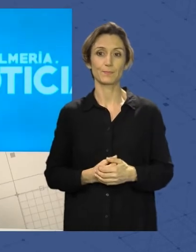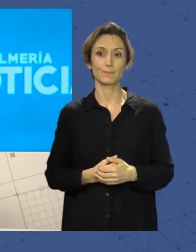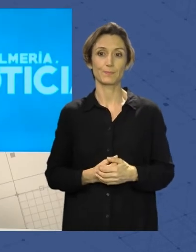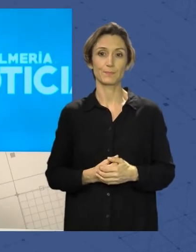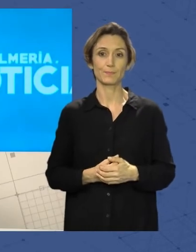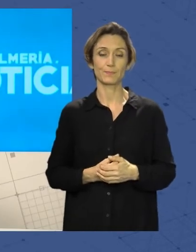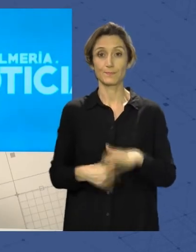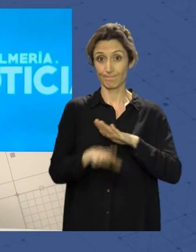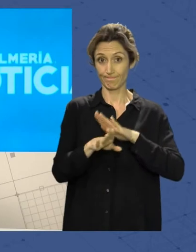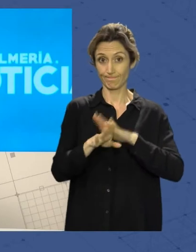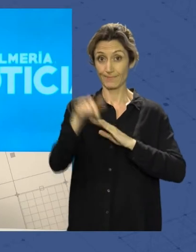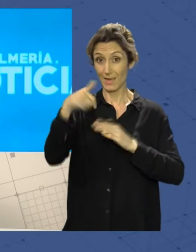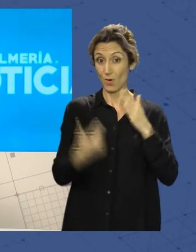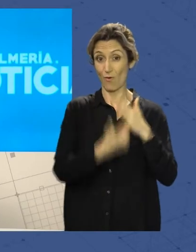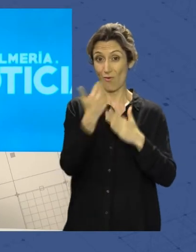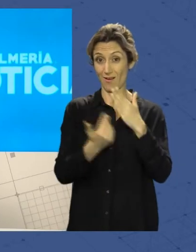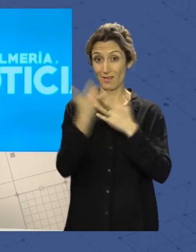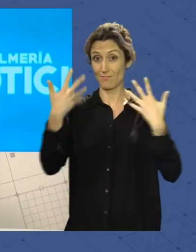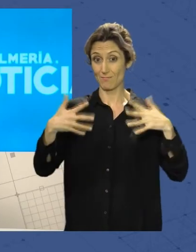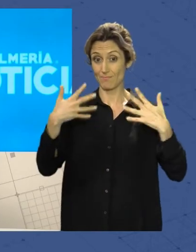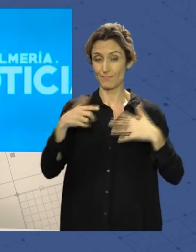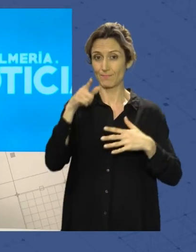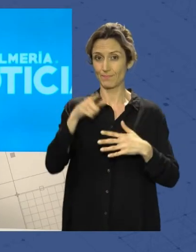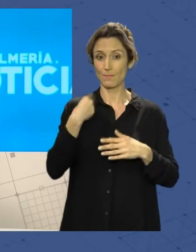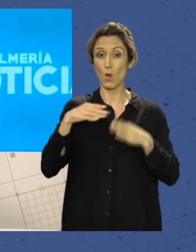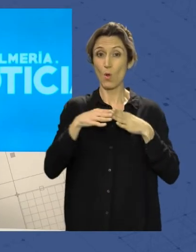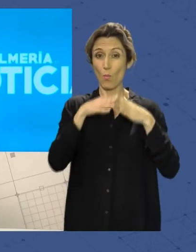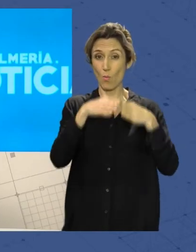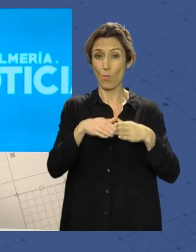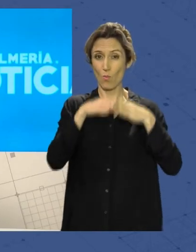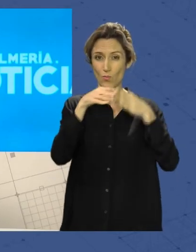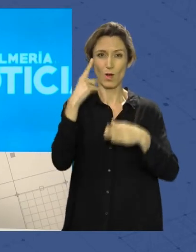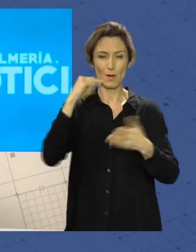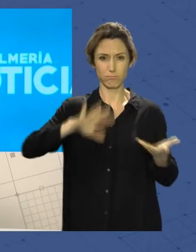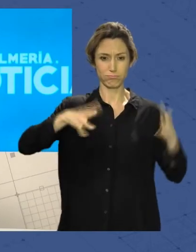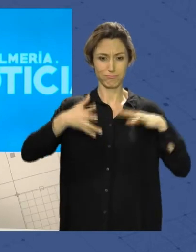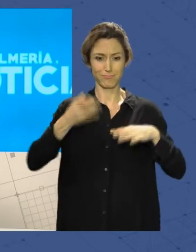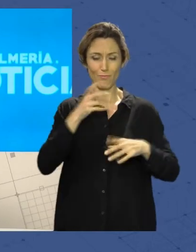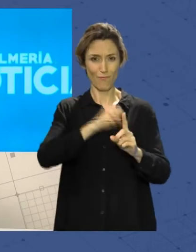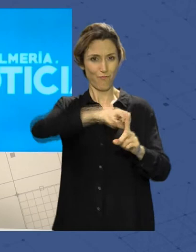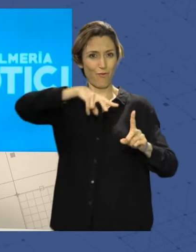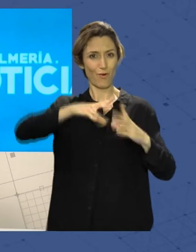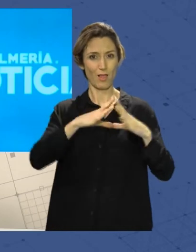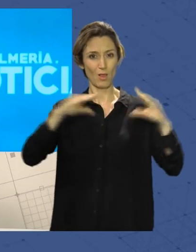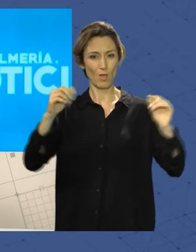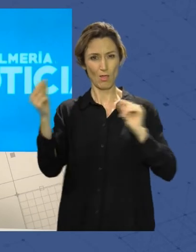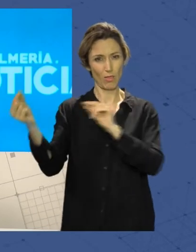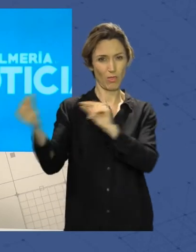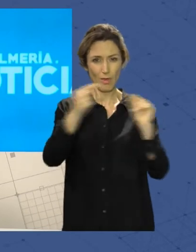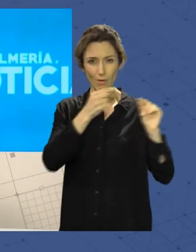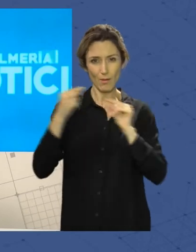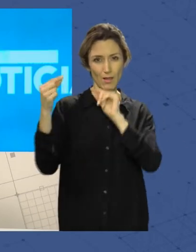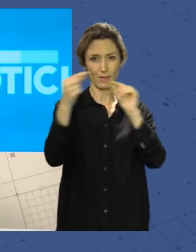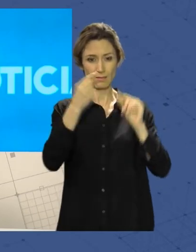Y seguimos en esa jornada del miércoles, en la que el puerto de Almería se convertía en un gran foro andaluz de debate de las